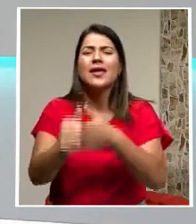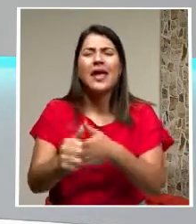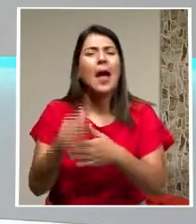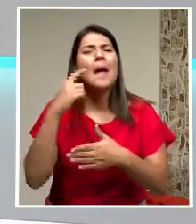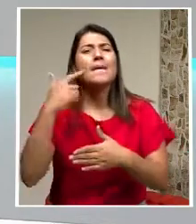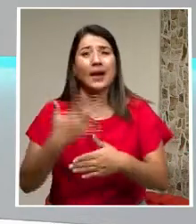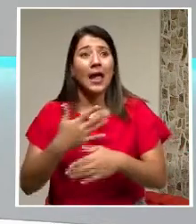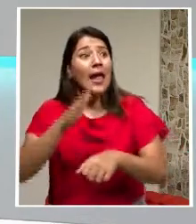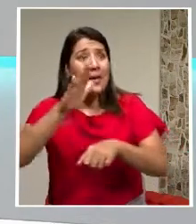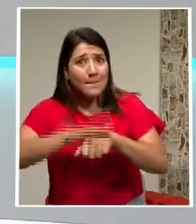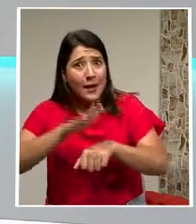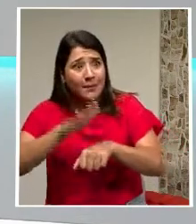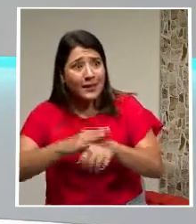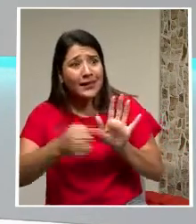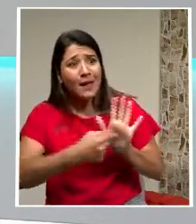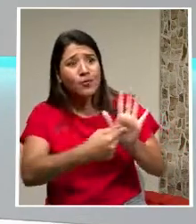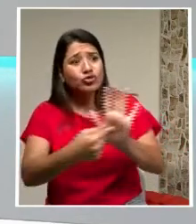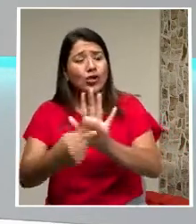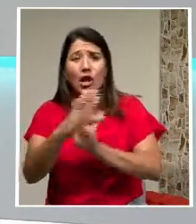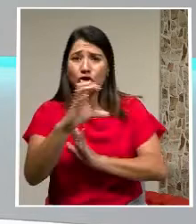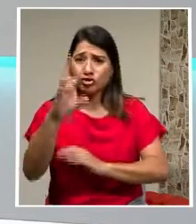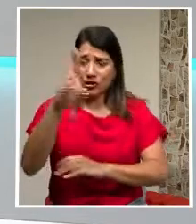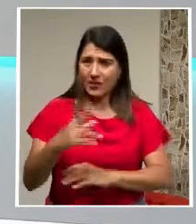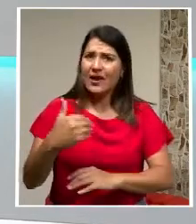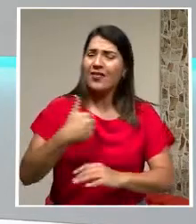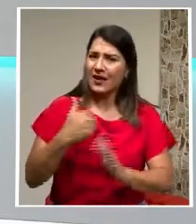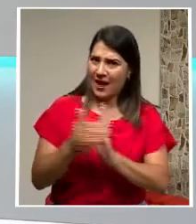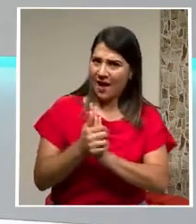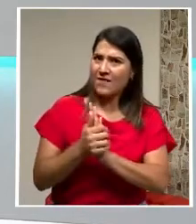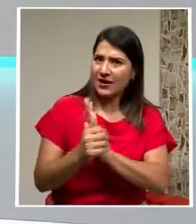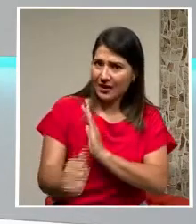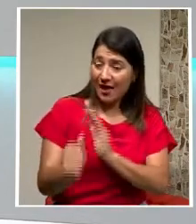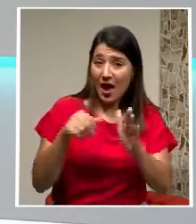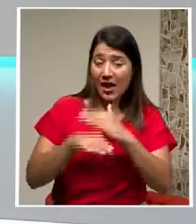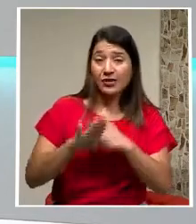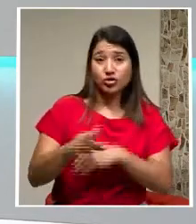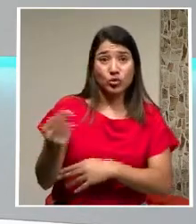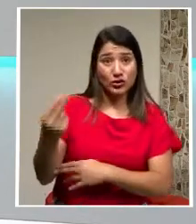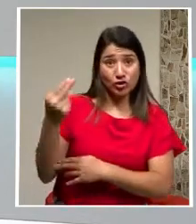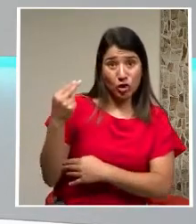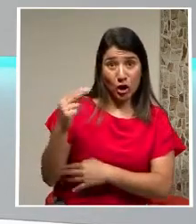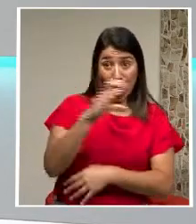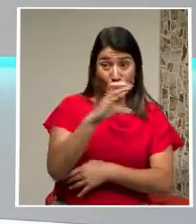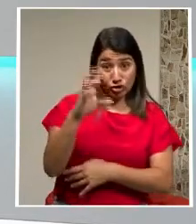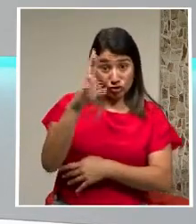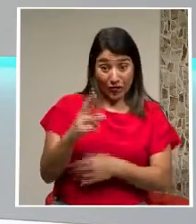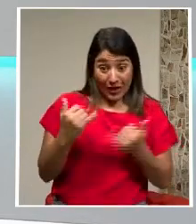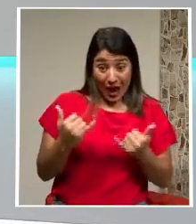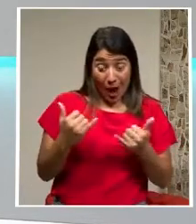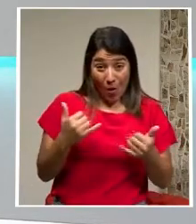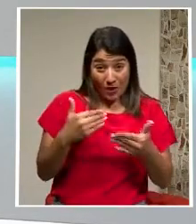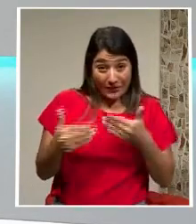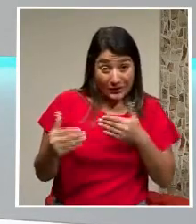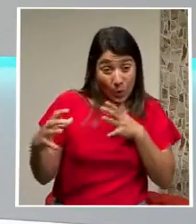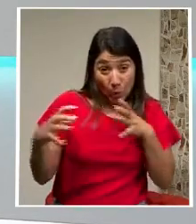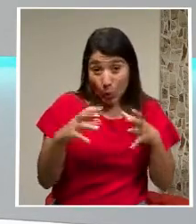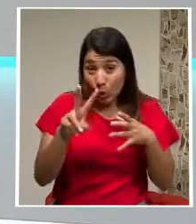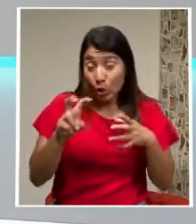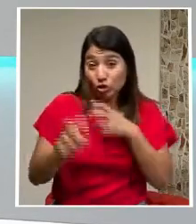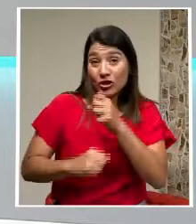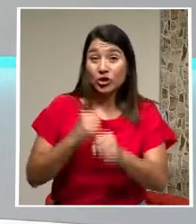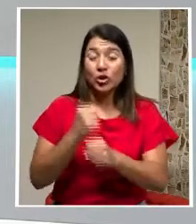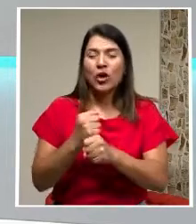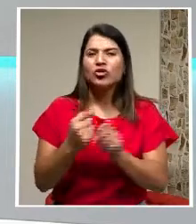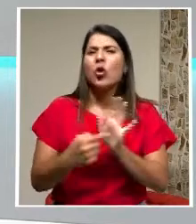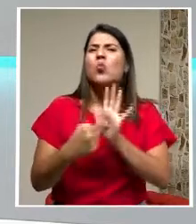Que Costa Rica Tiene enormes Fortalezas históricas La Costa Rica Del Bicentenario Nos ha demostrado Que la inversión Que hemos